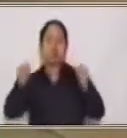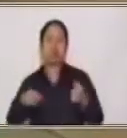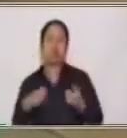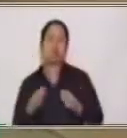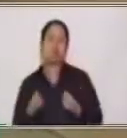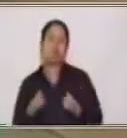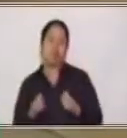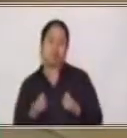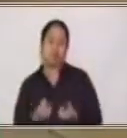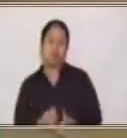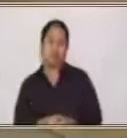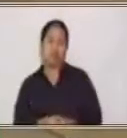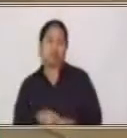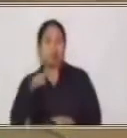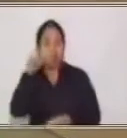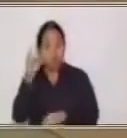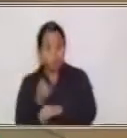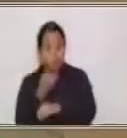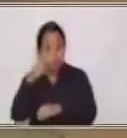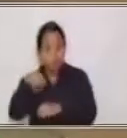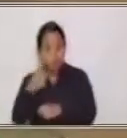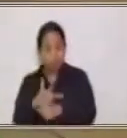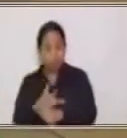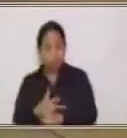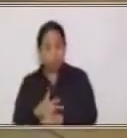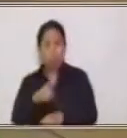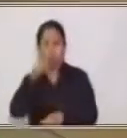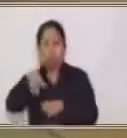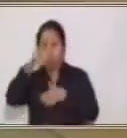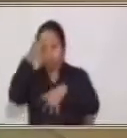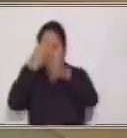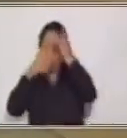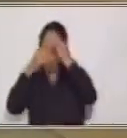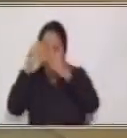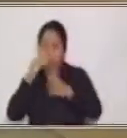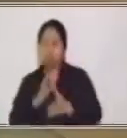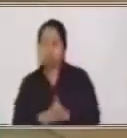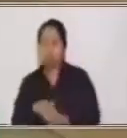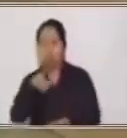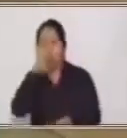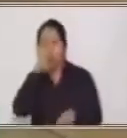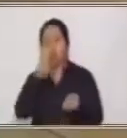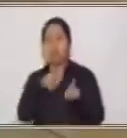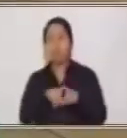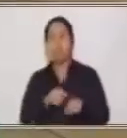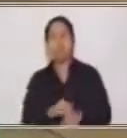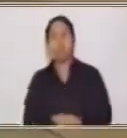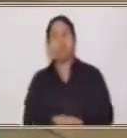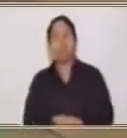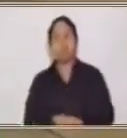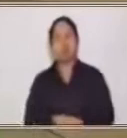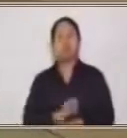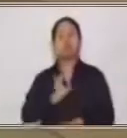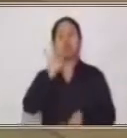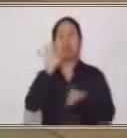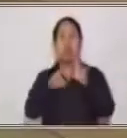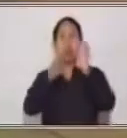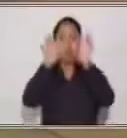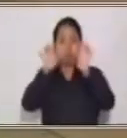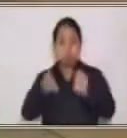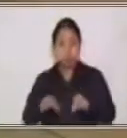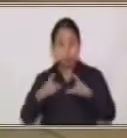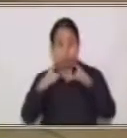monetario, el que utilizamos acá en Guatemala. ¿Qué hemos aprendido? Hemos aprendido también sobre algunos personajes de los